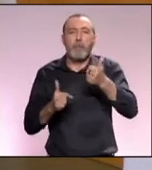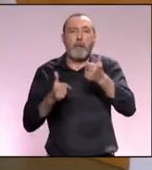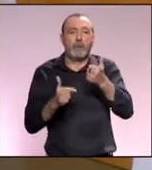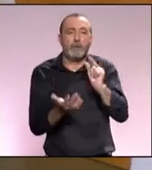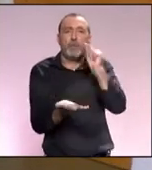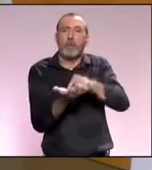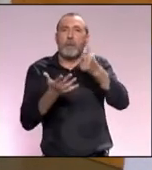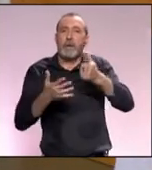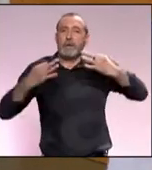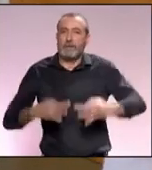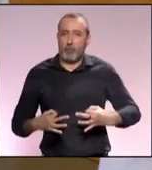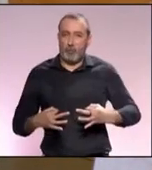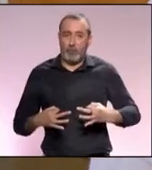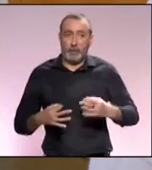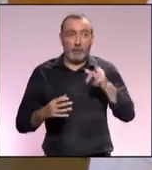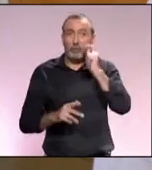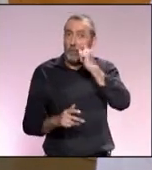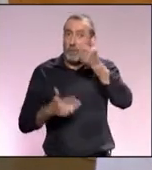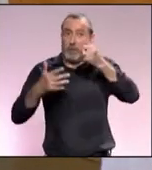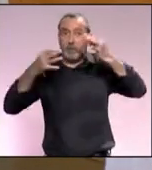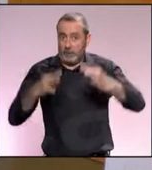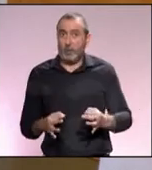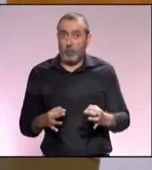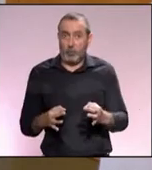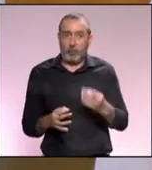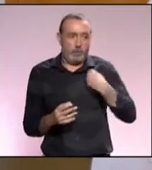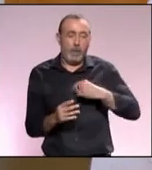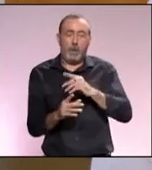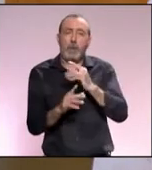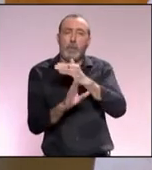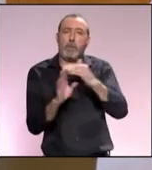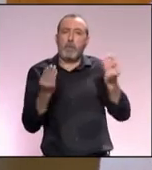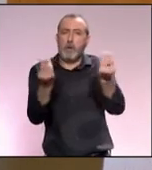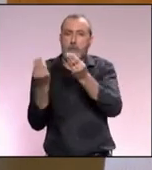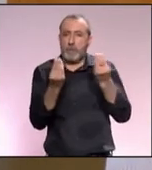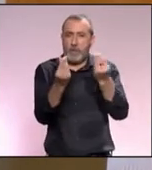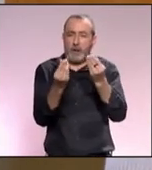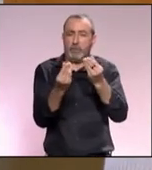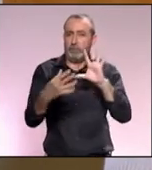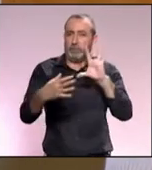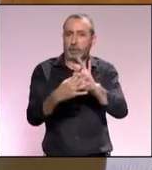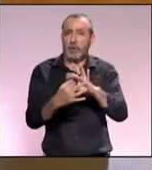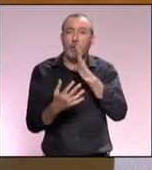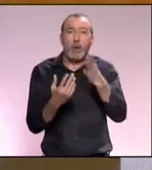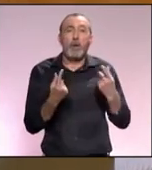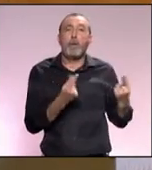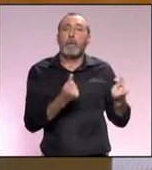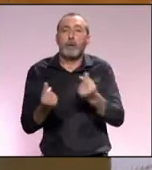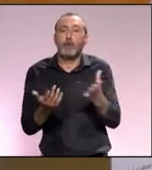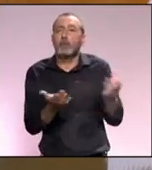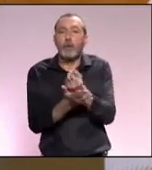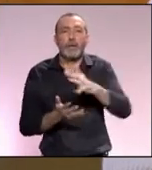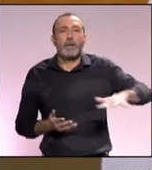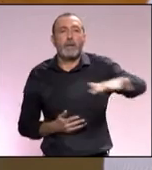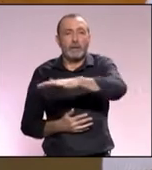turismo seguro y ese turismo seguro es sin duda el turismo medioambiental, es decir, buscar poner en valor